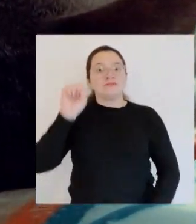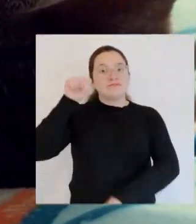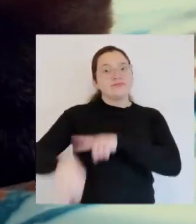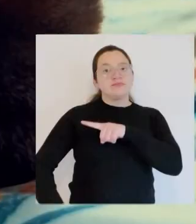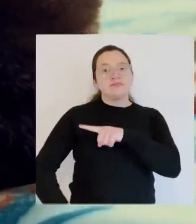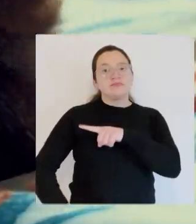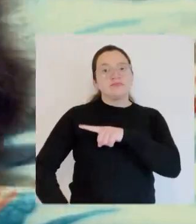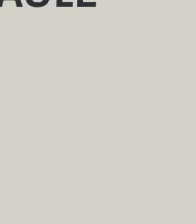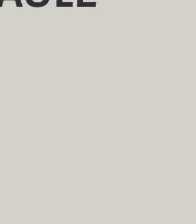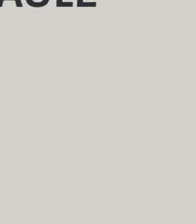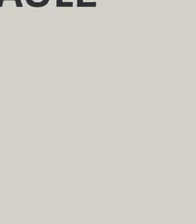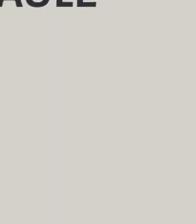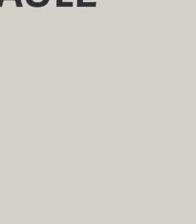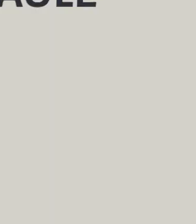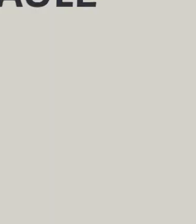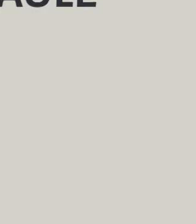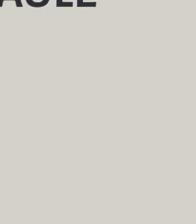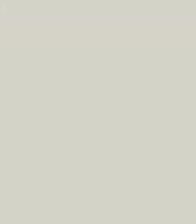¡Apruebo!